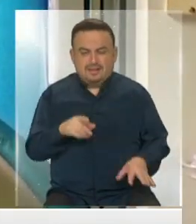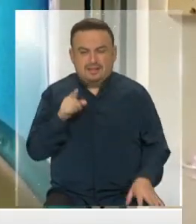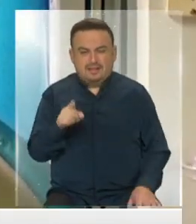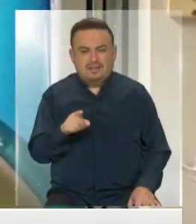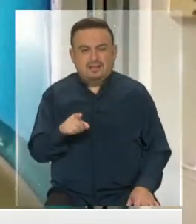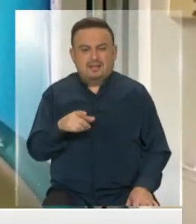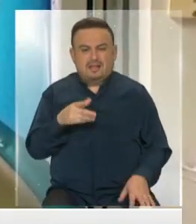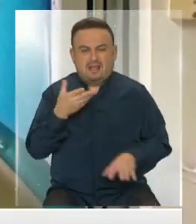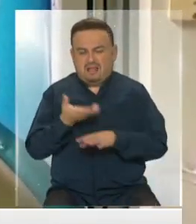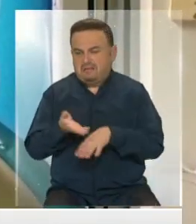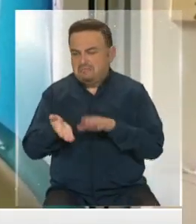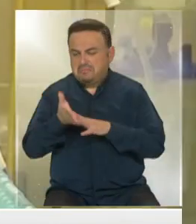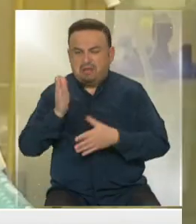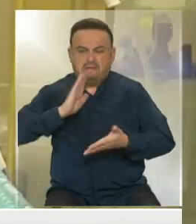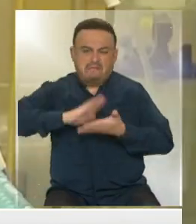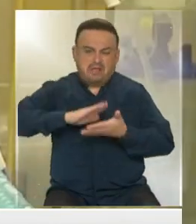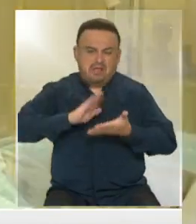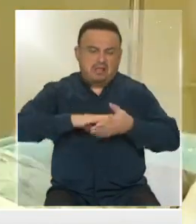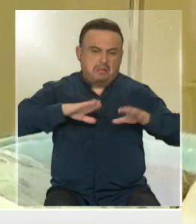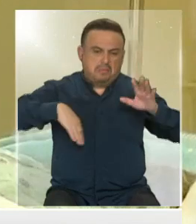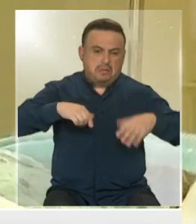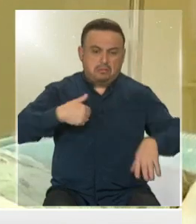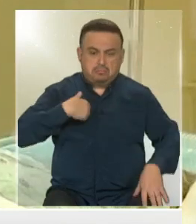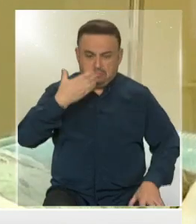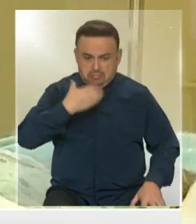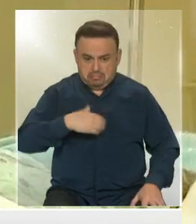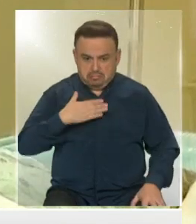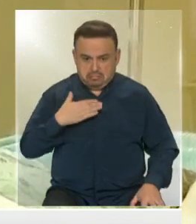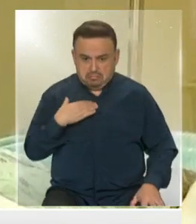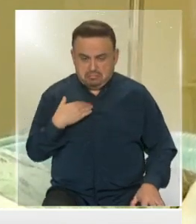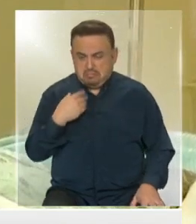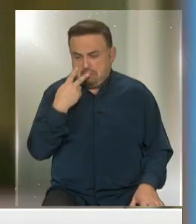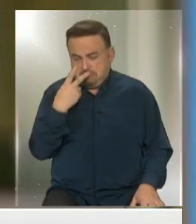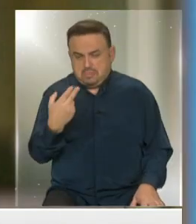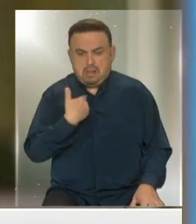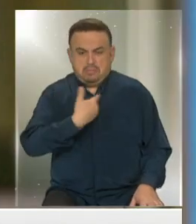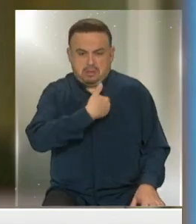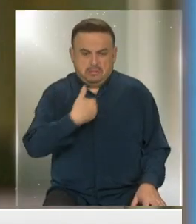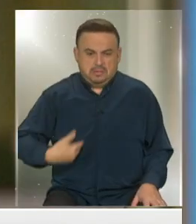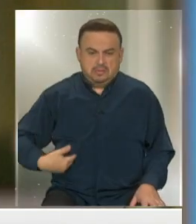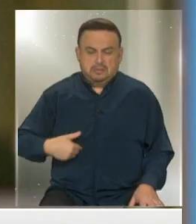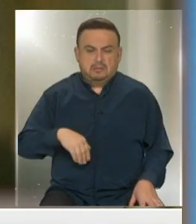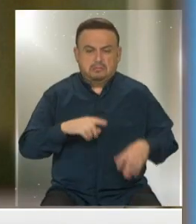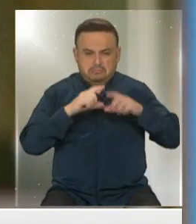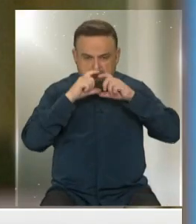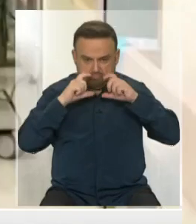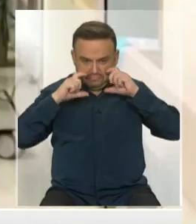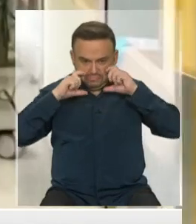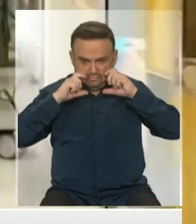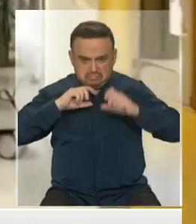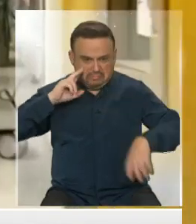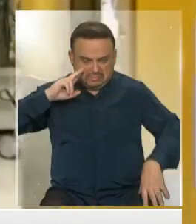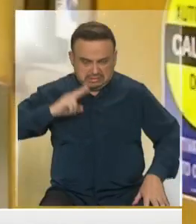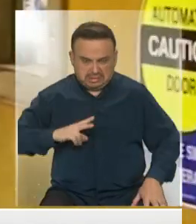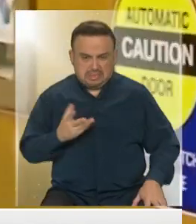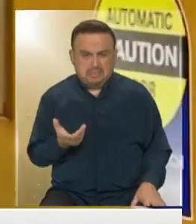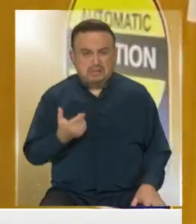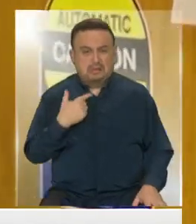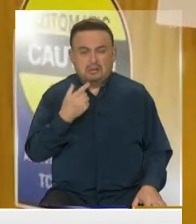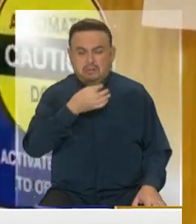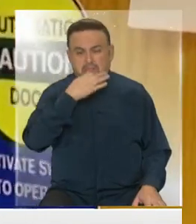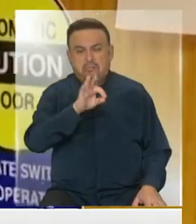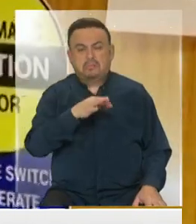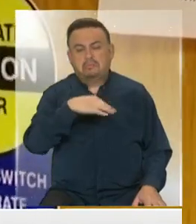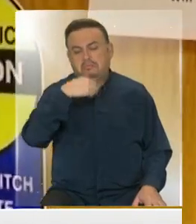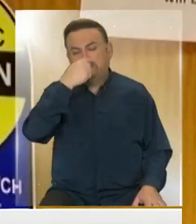en el estado de las fiestas o en las playas y han dicho, yo he visto a mi presidente ni siquiera usando mascarilla y hablando que este